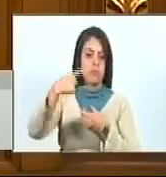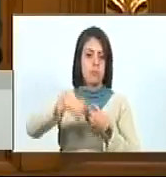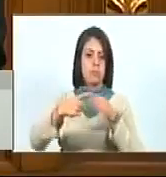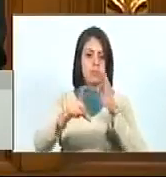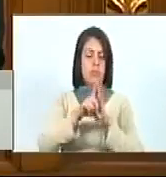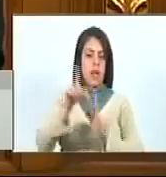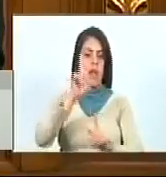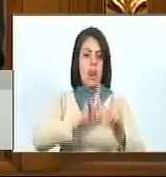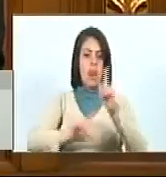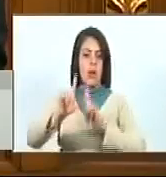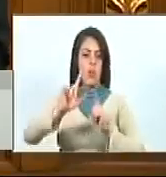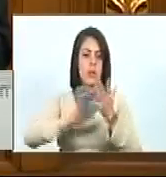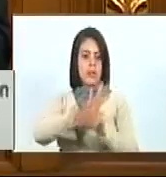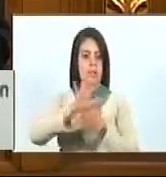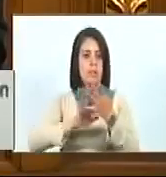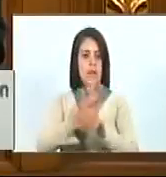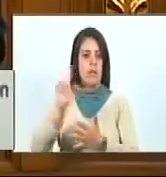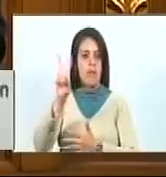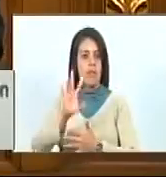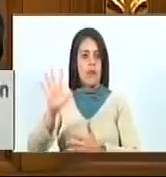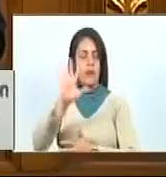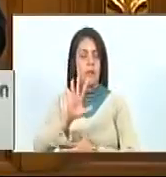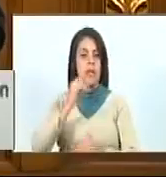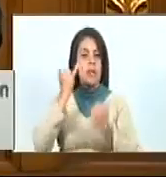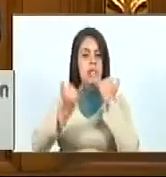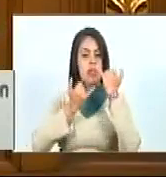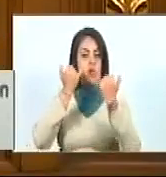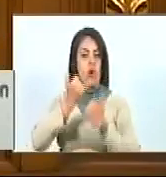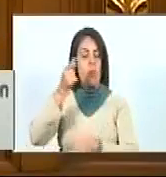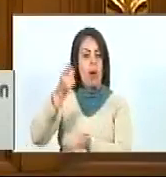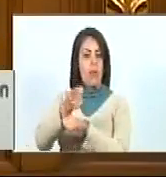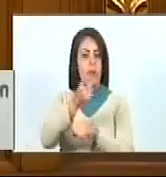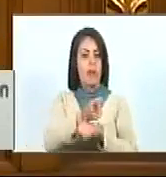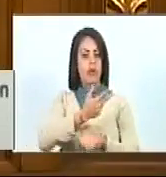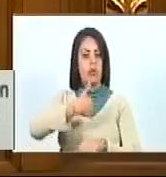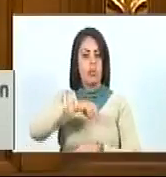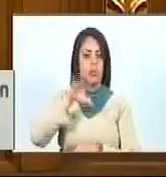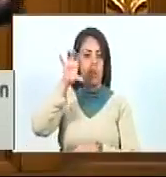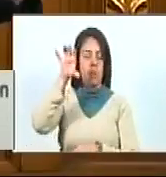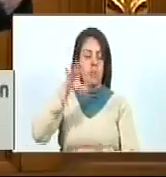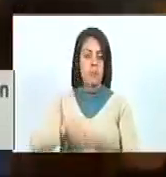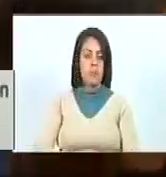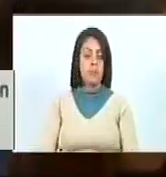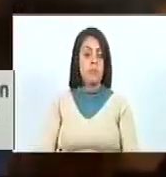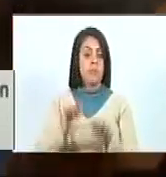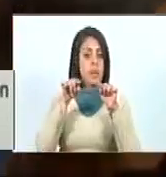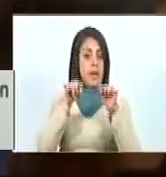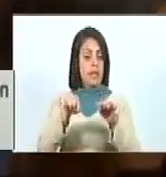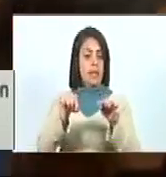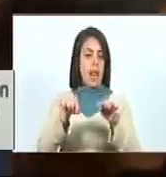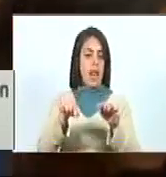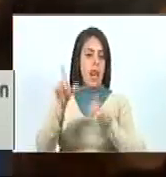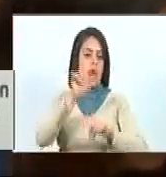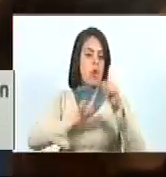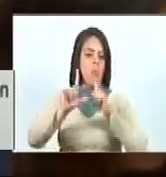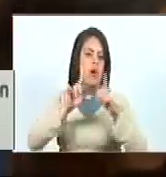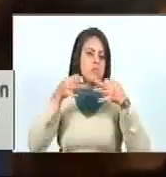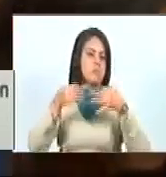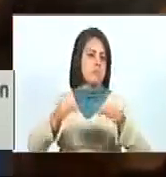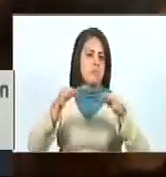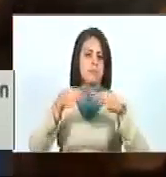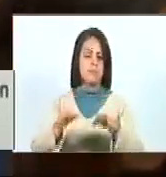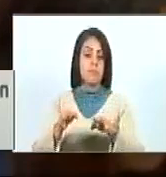de la lengua de señas venezolana como un idioma obligatorio en nuestro país, que es su lengua natural y